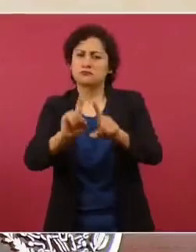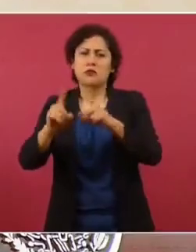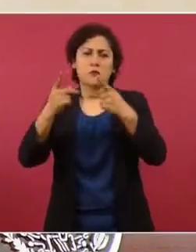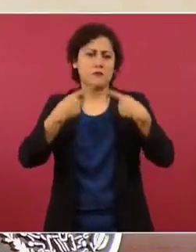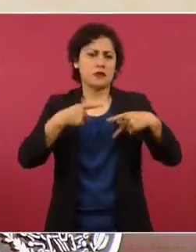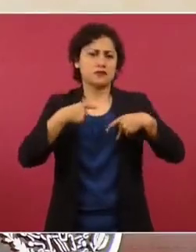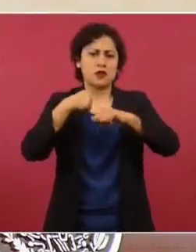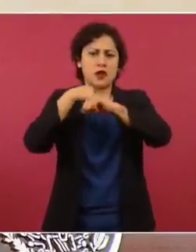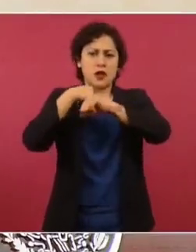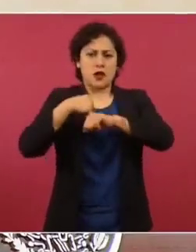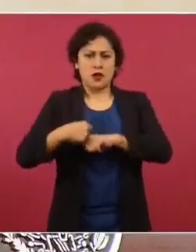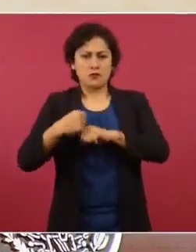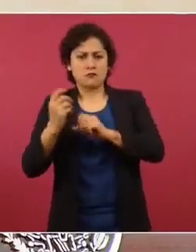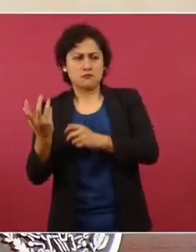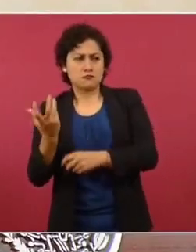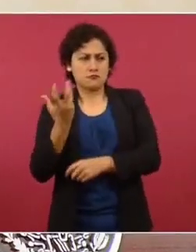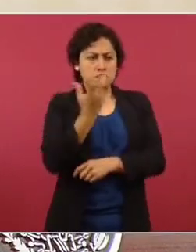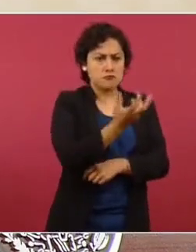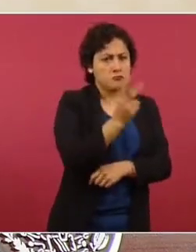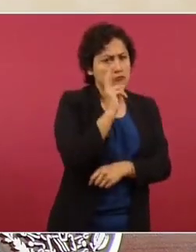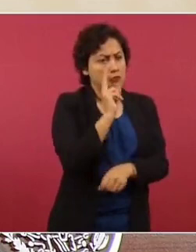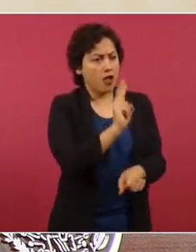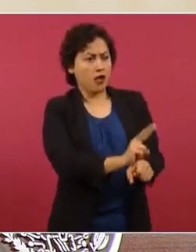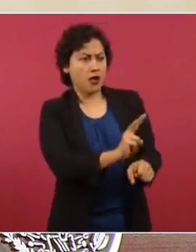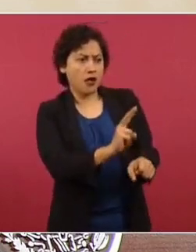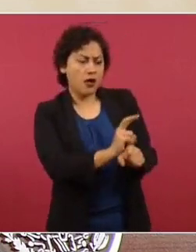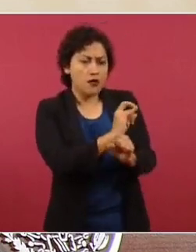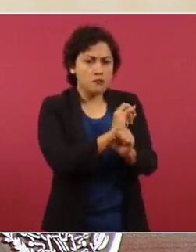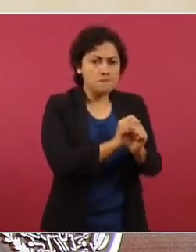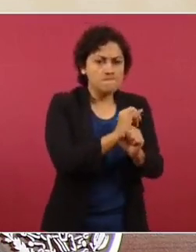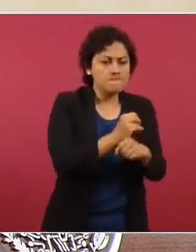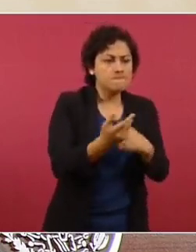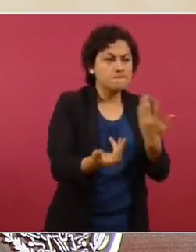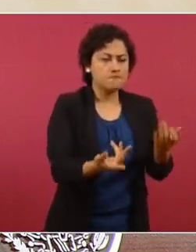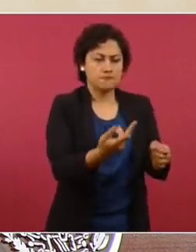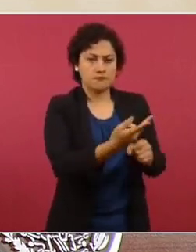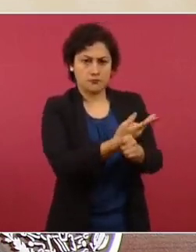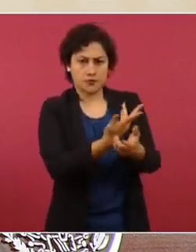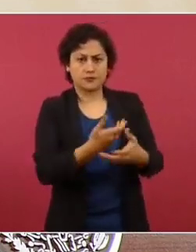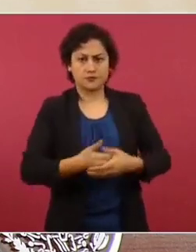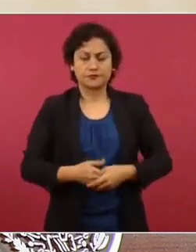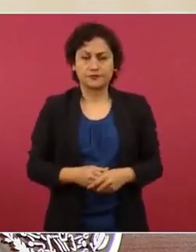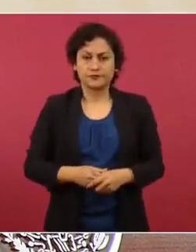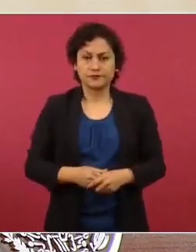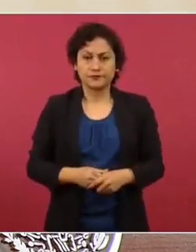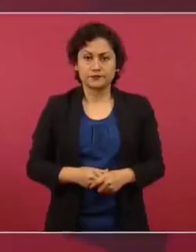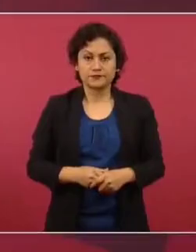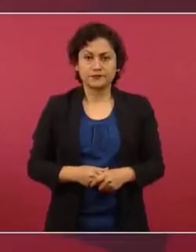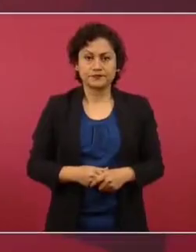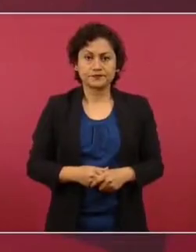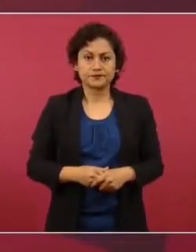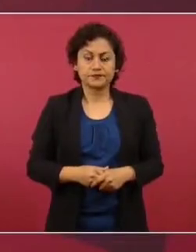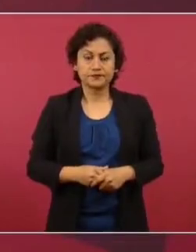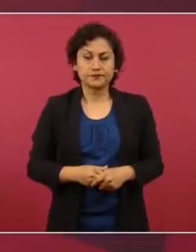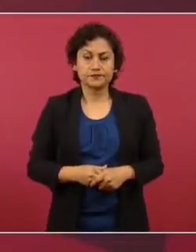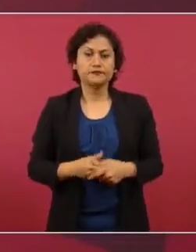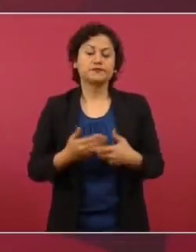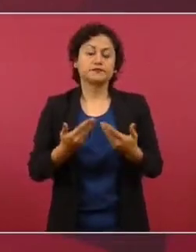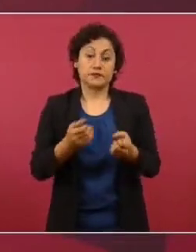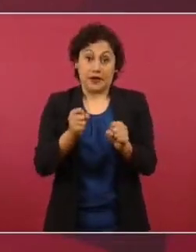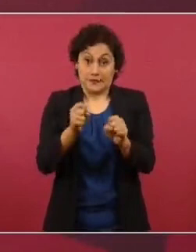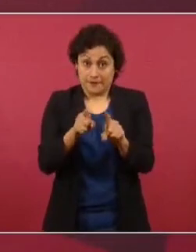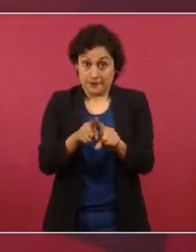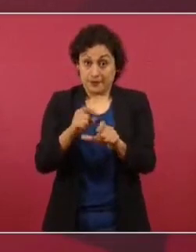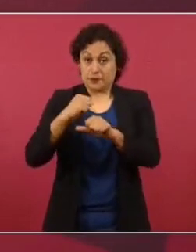tienen que ver con estos hechos y desde luego la Fiscalía